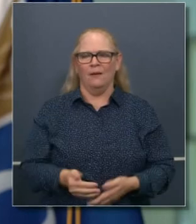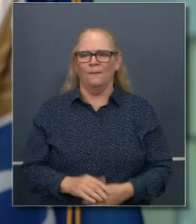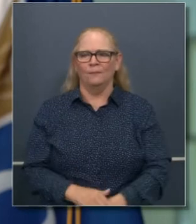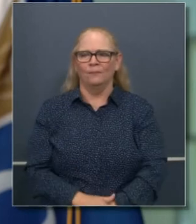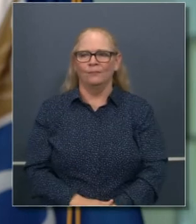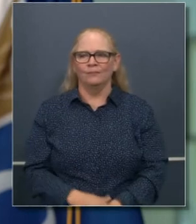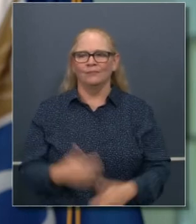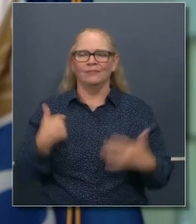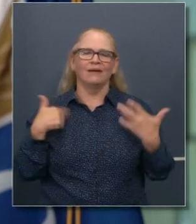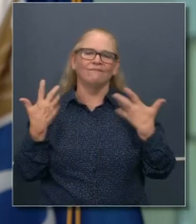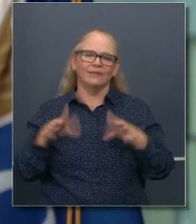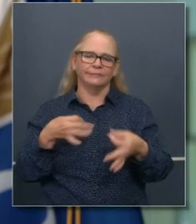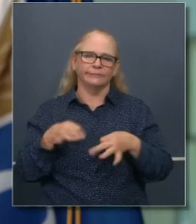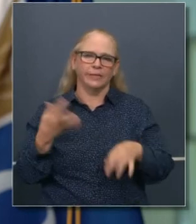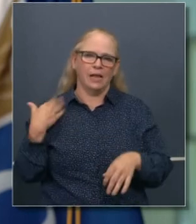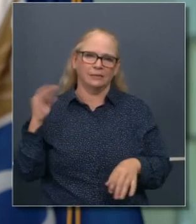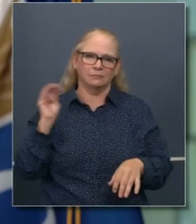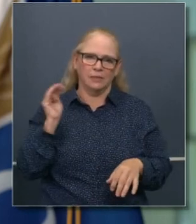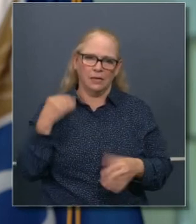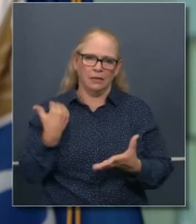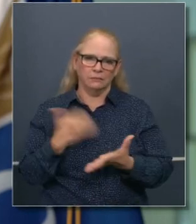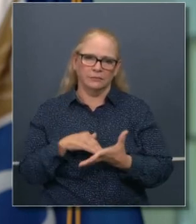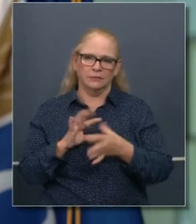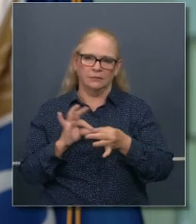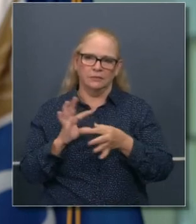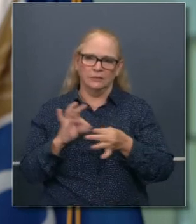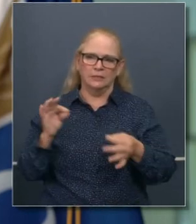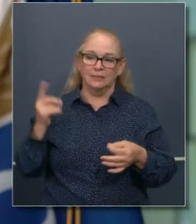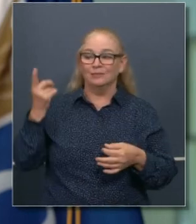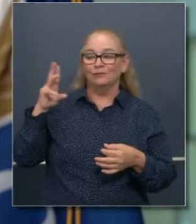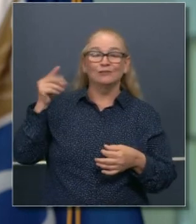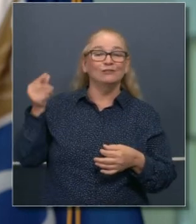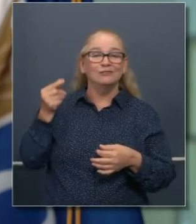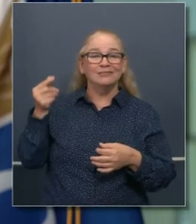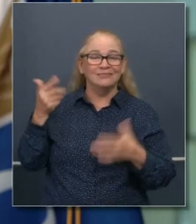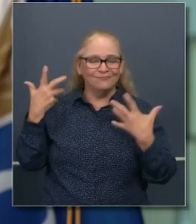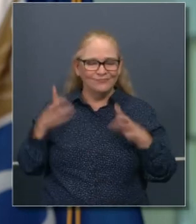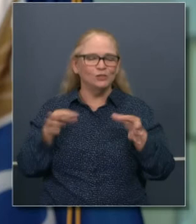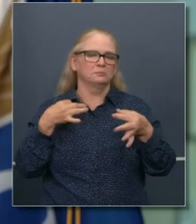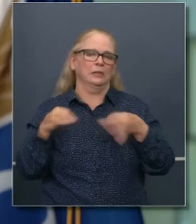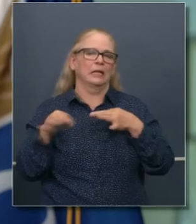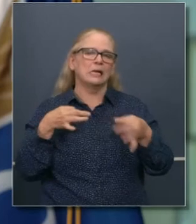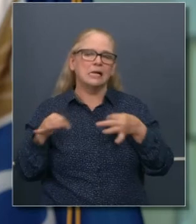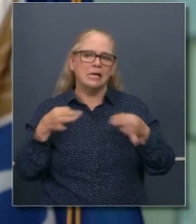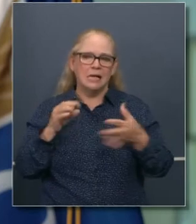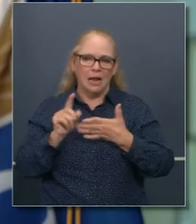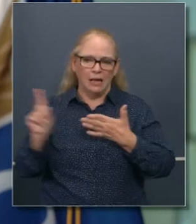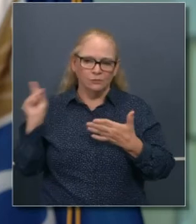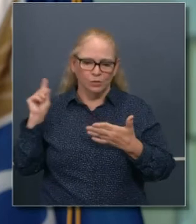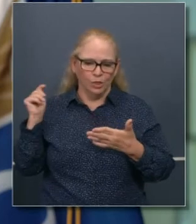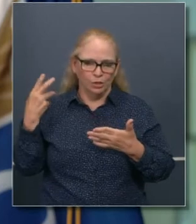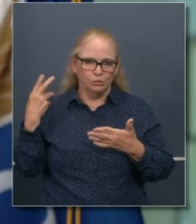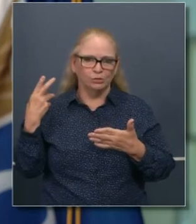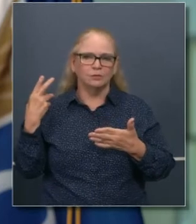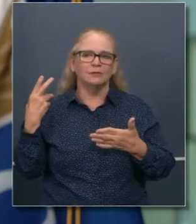Hablamos de eso mucho el lunes. El doctor Gali habló en más detalle el jueves pasado y el martes también.